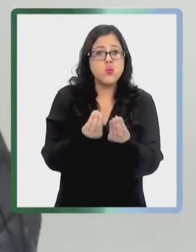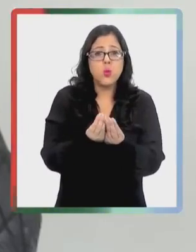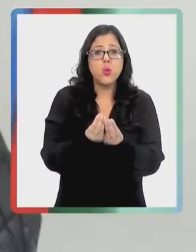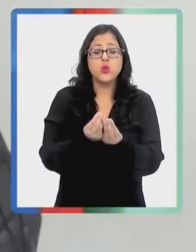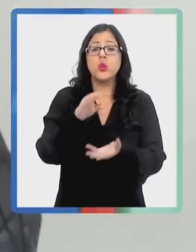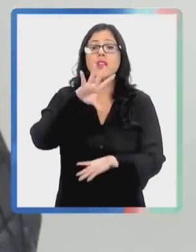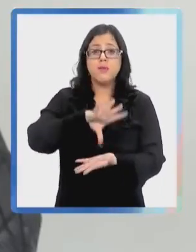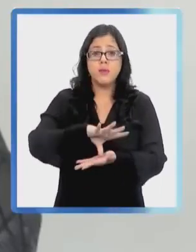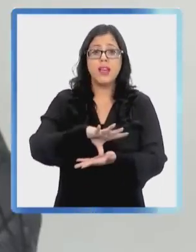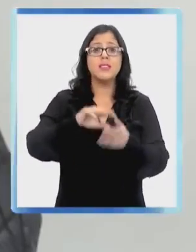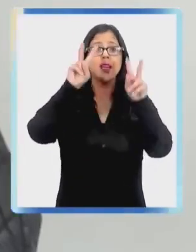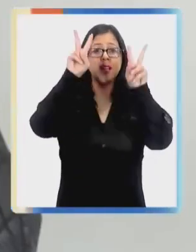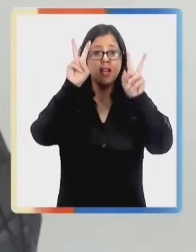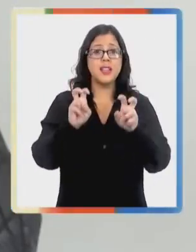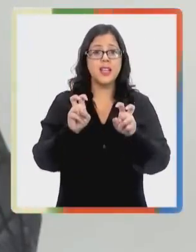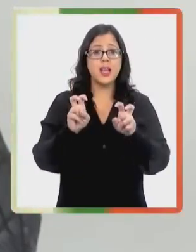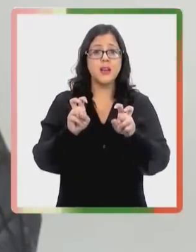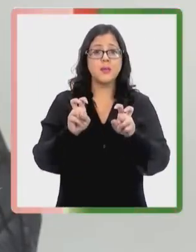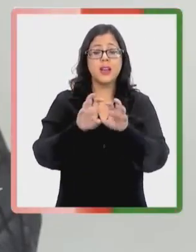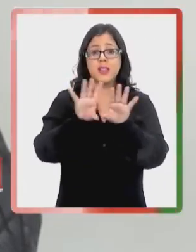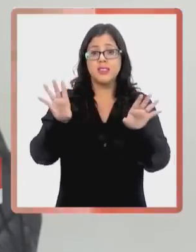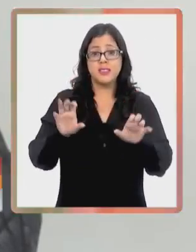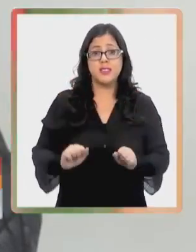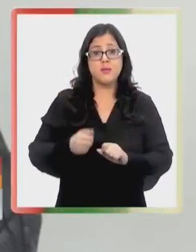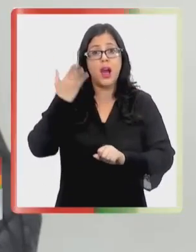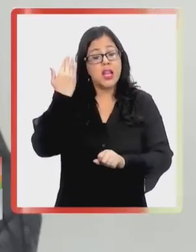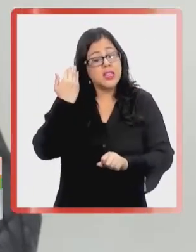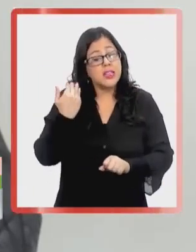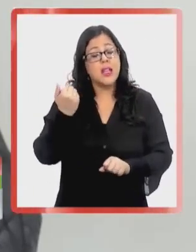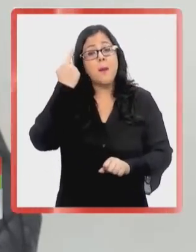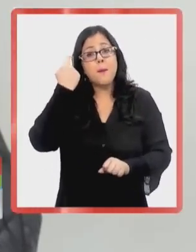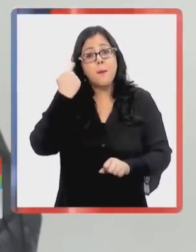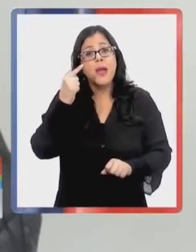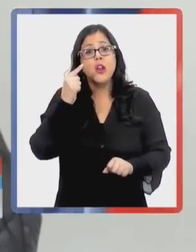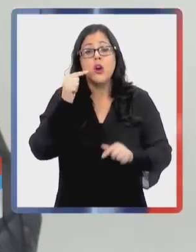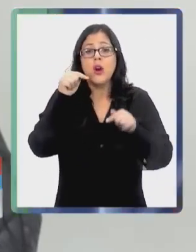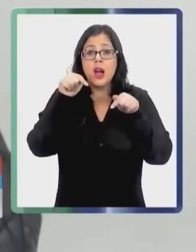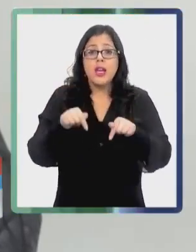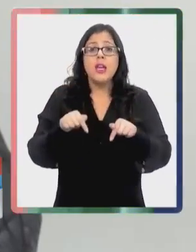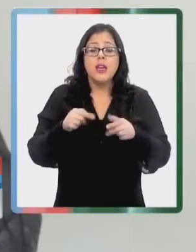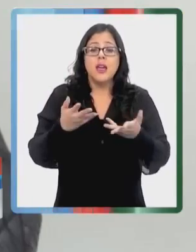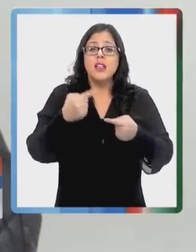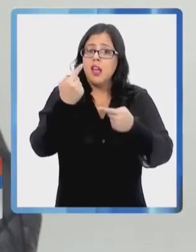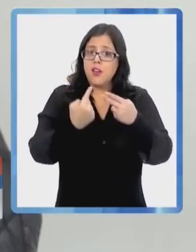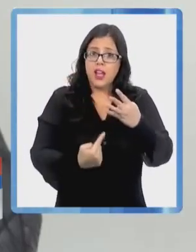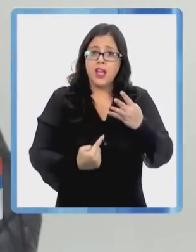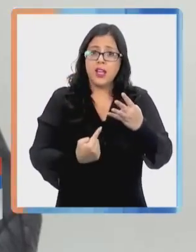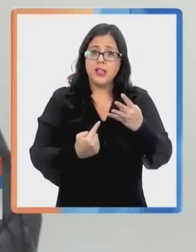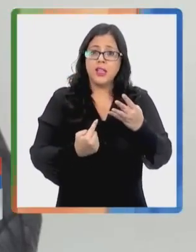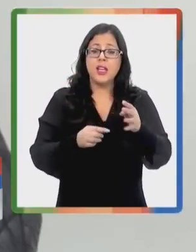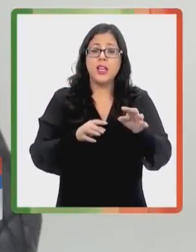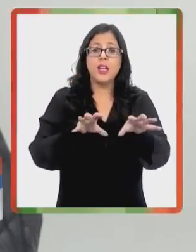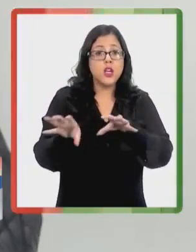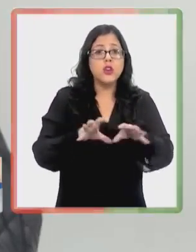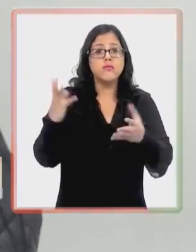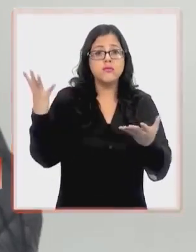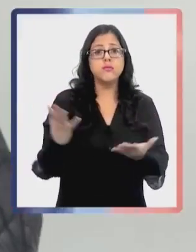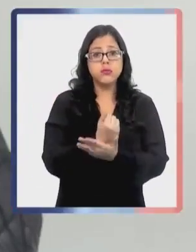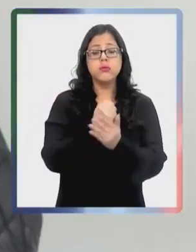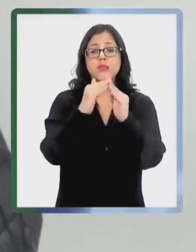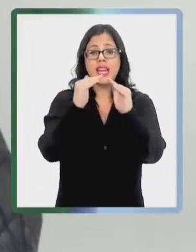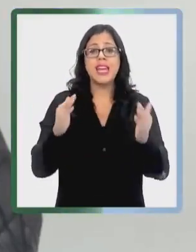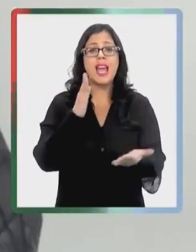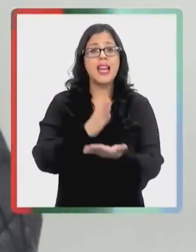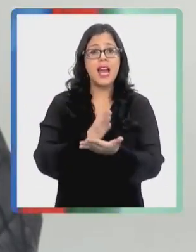montón, Scarlett, en nuestro país respecto al sistema educativo. Sin duda, hemos hecho muchas acciones que hemos